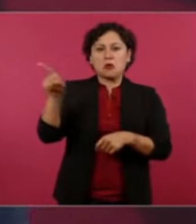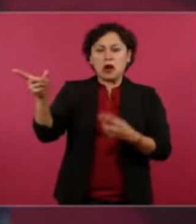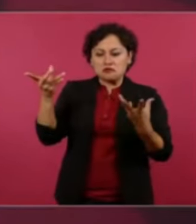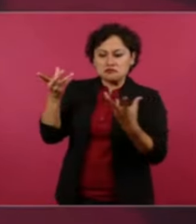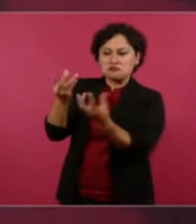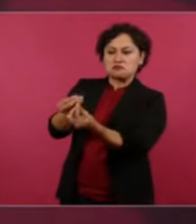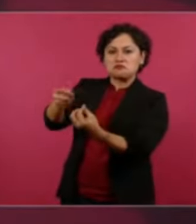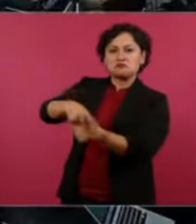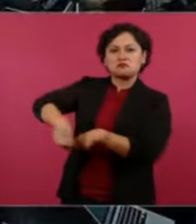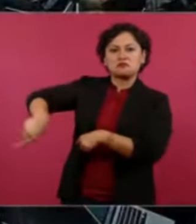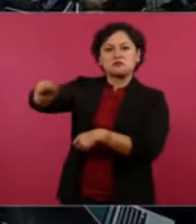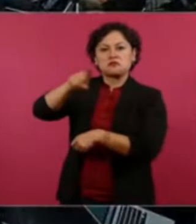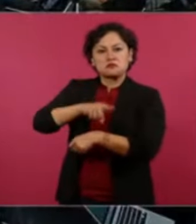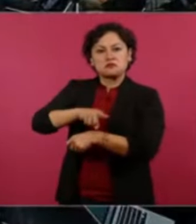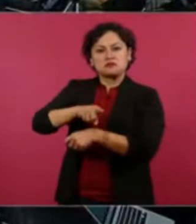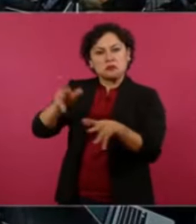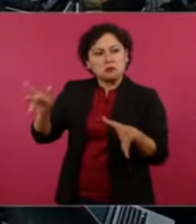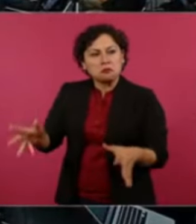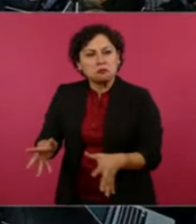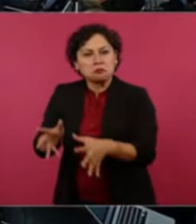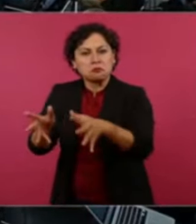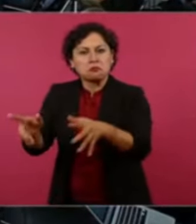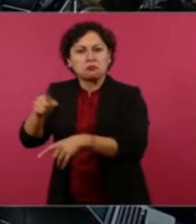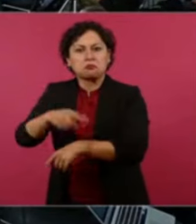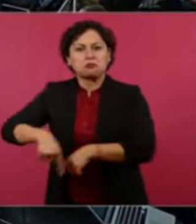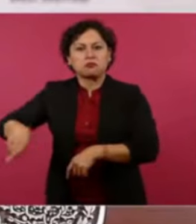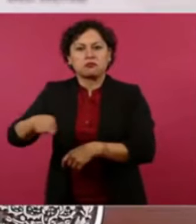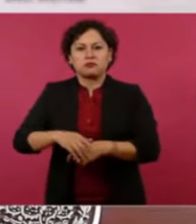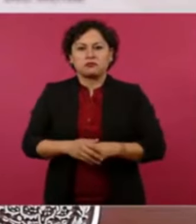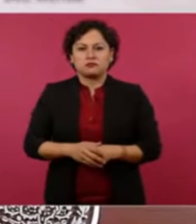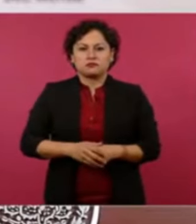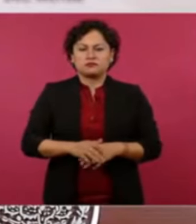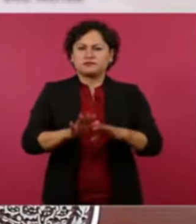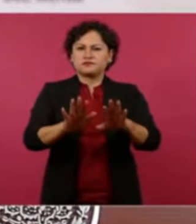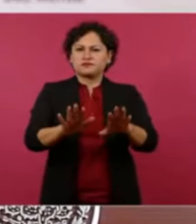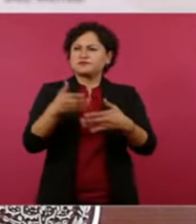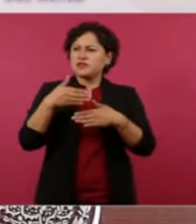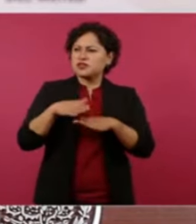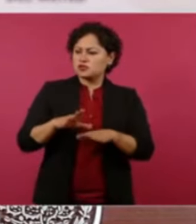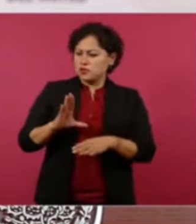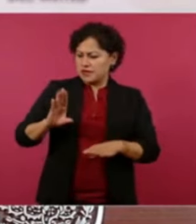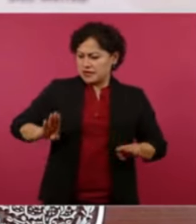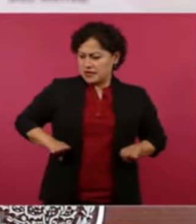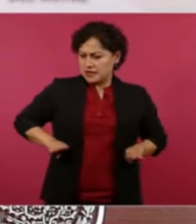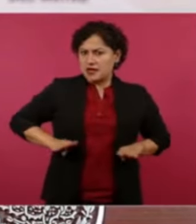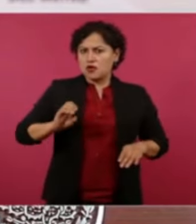Pero sobre lo del comunismo ¿no tienes algo ahí del Papa?